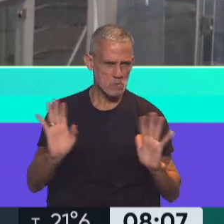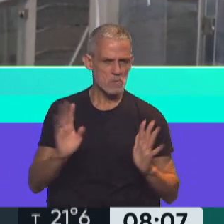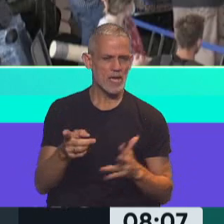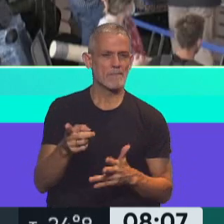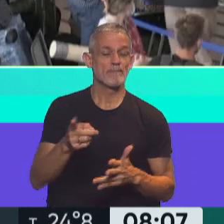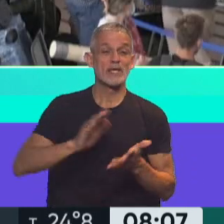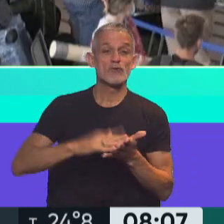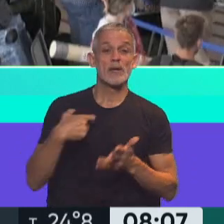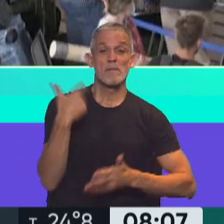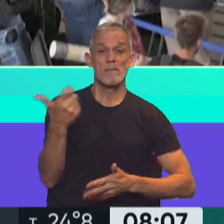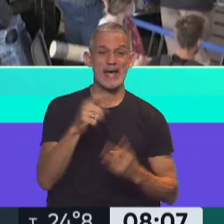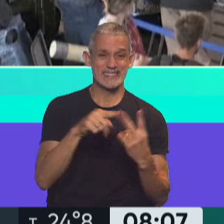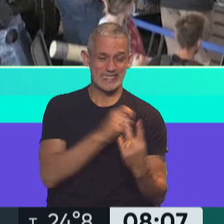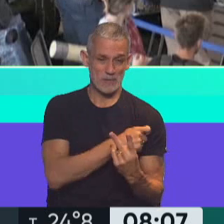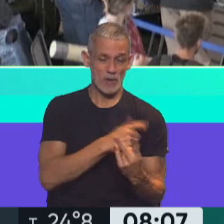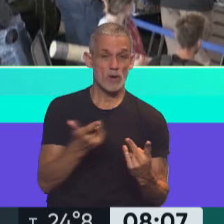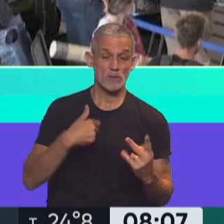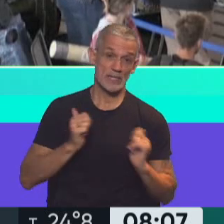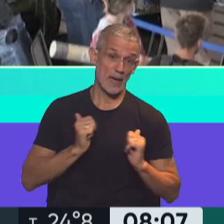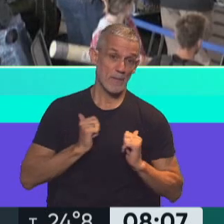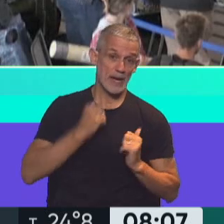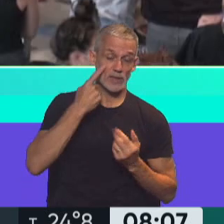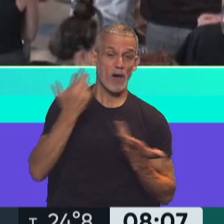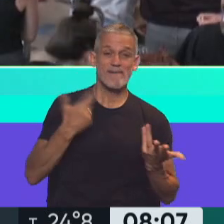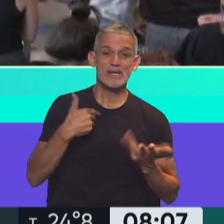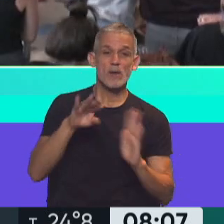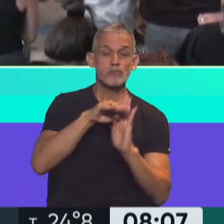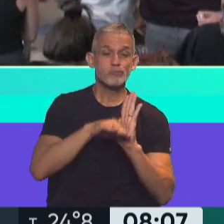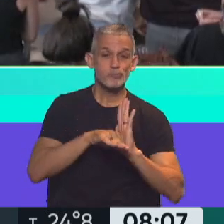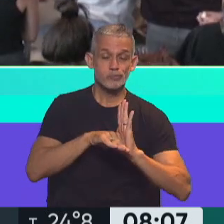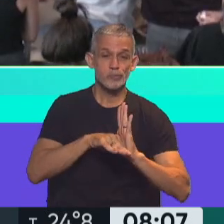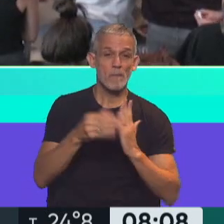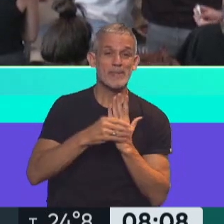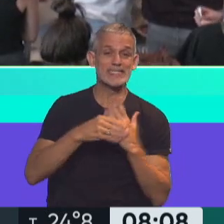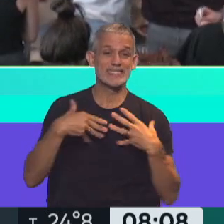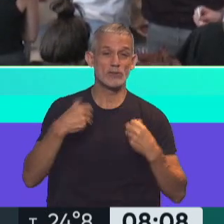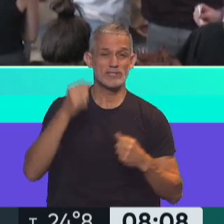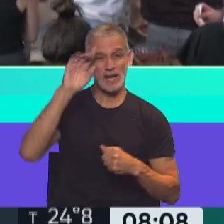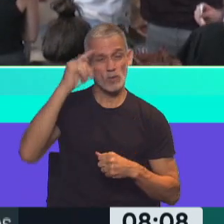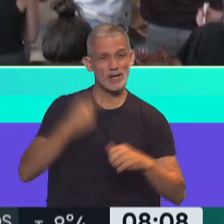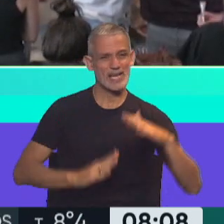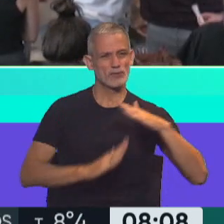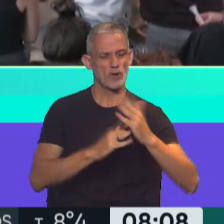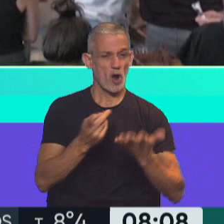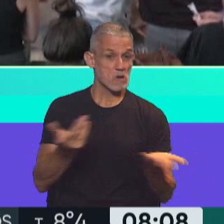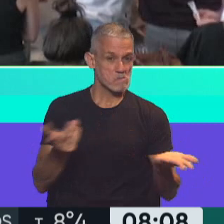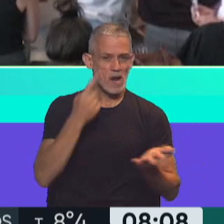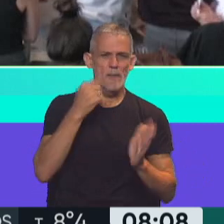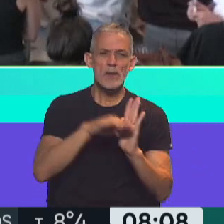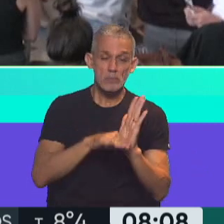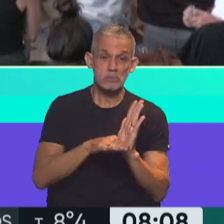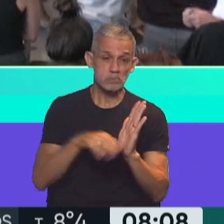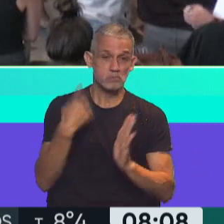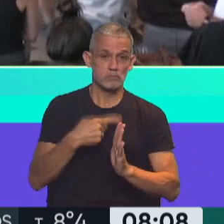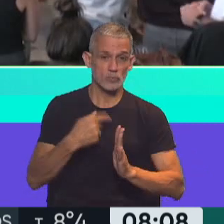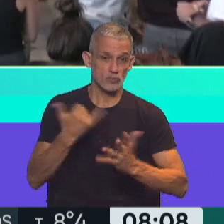Respecto al pase sanitario, nosotros estamos esperando las normativas del Ministerio de Salud de la Nación. Bueno, nosotros